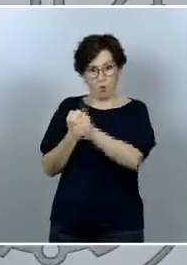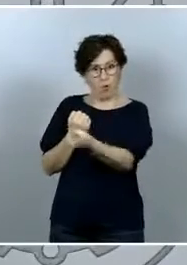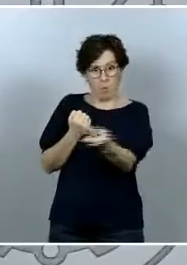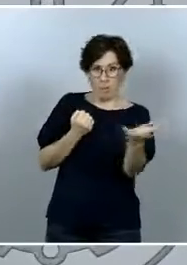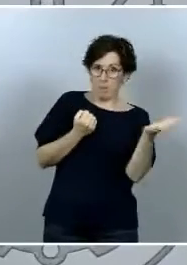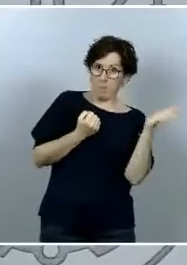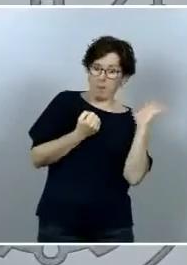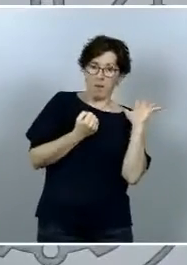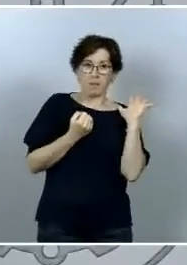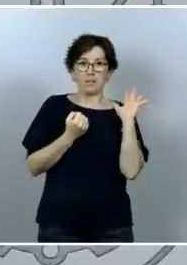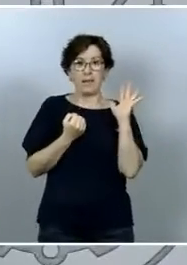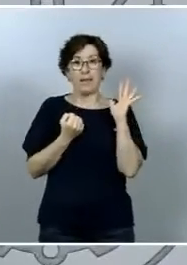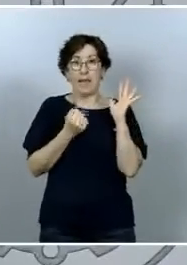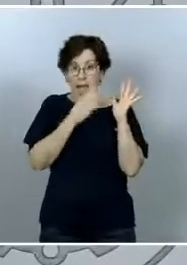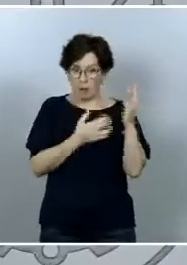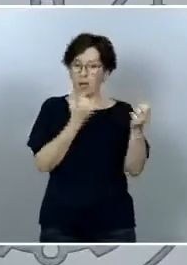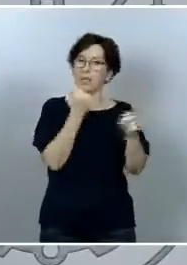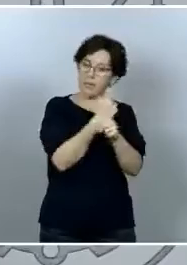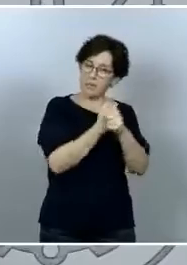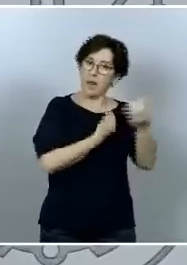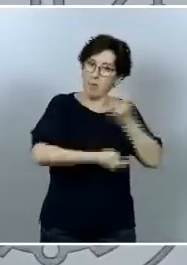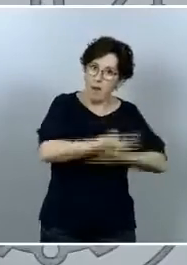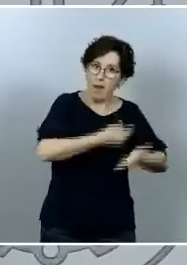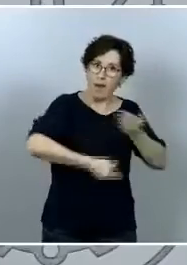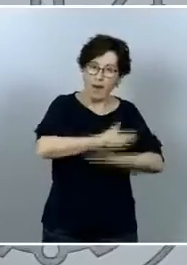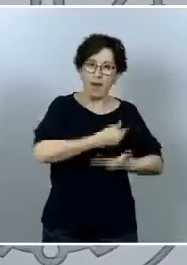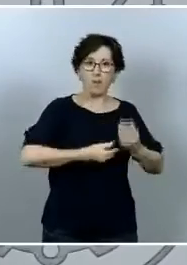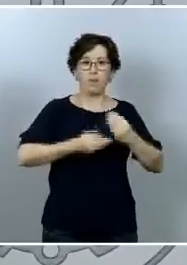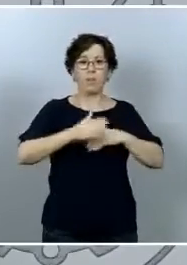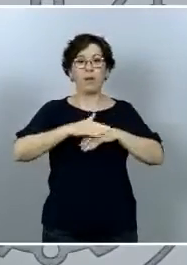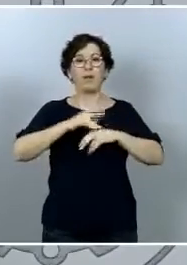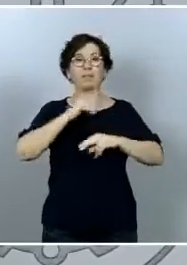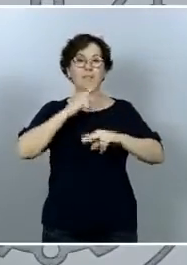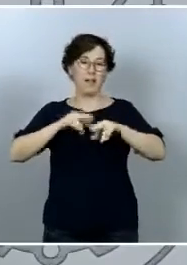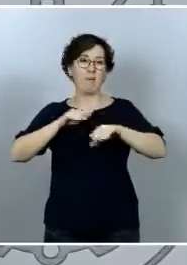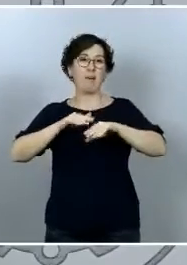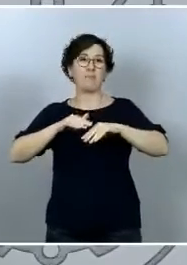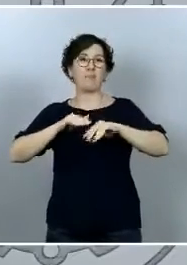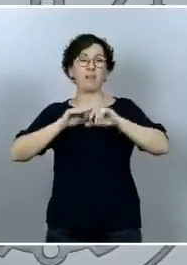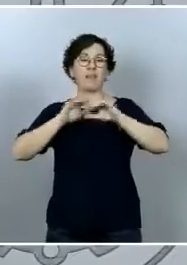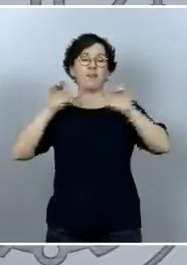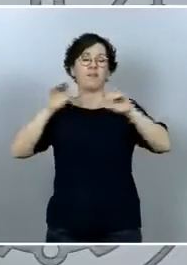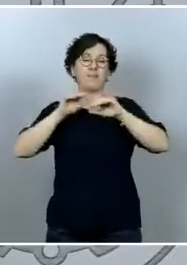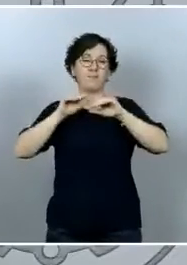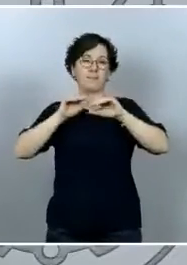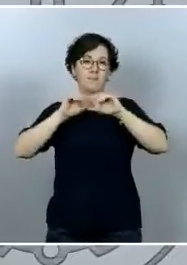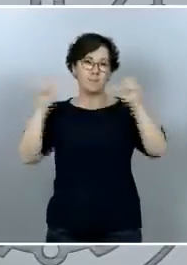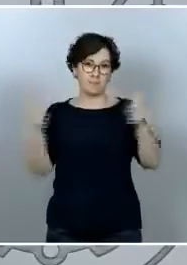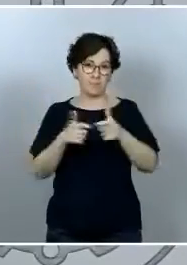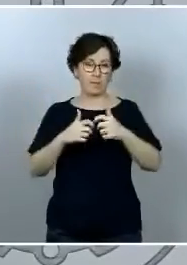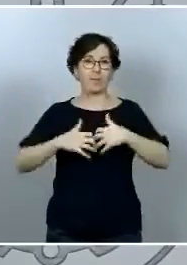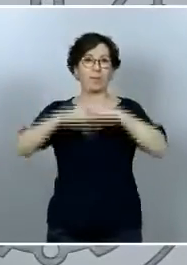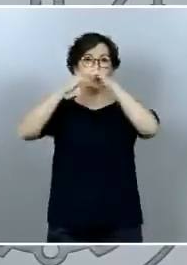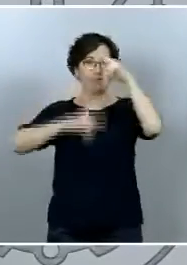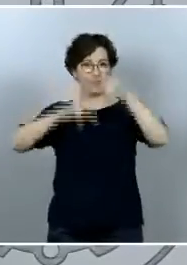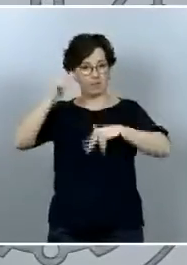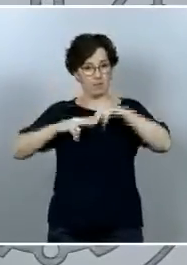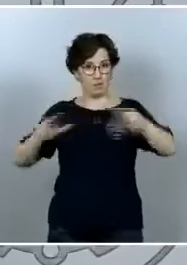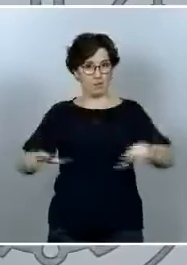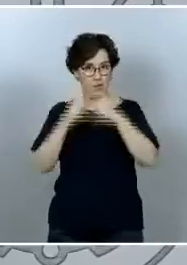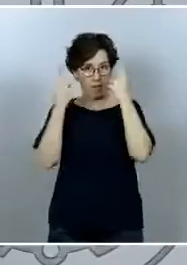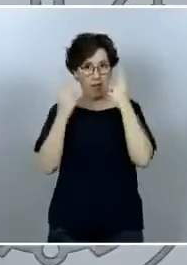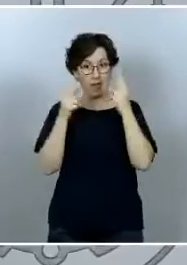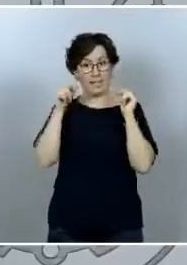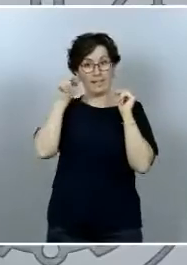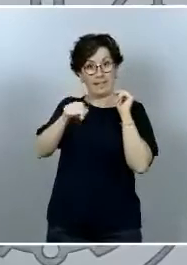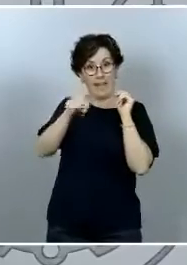conjuntamente con el gobierno en la mesa de reconstrucción económica y social de la que se tienen que extraer conclusiones que para